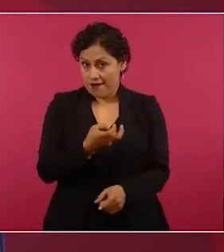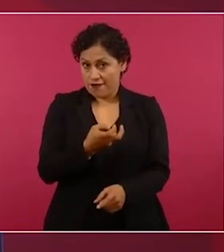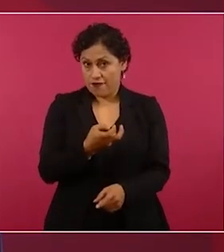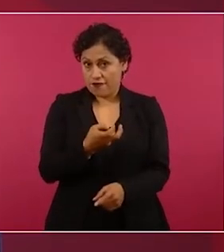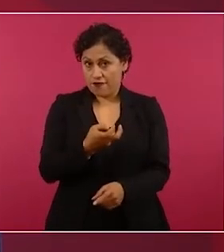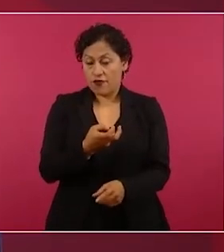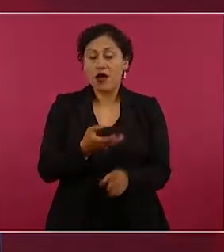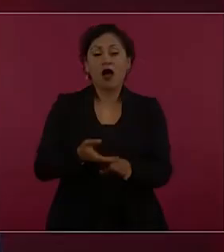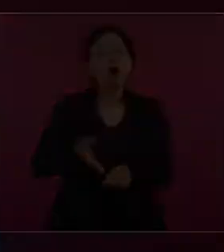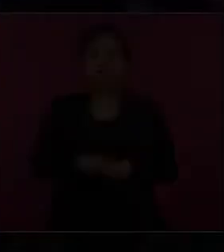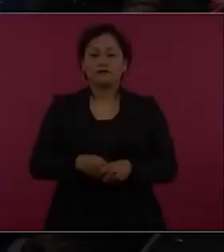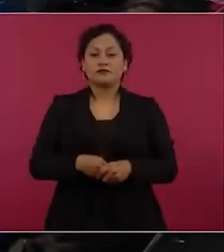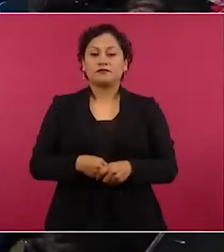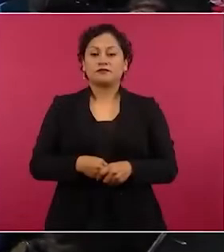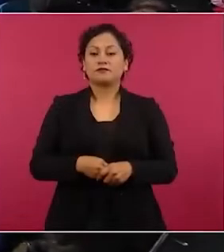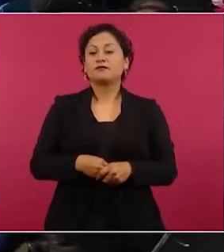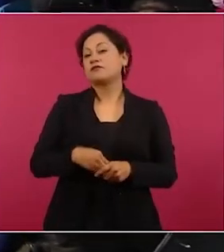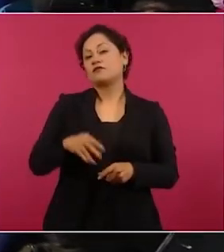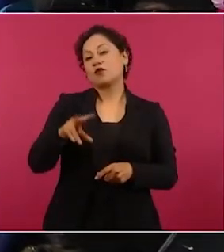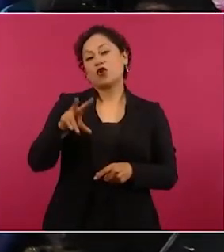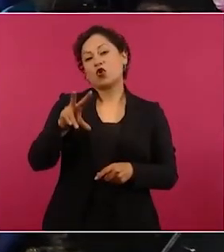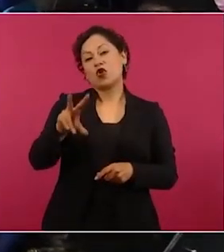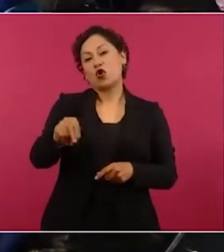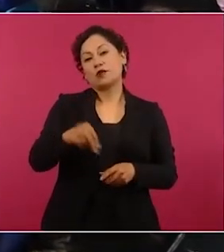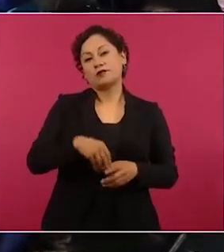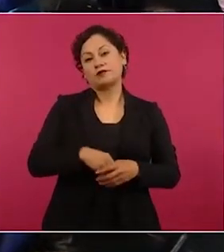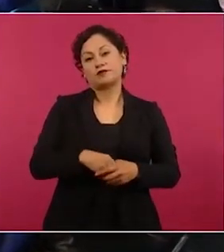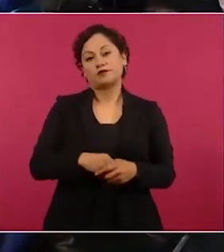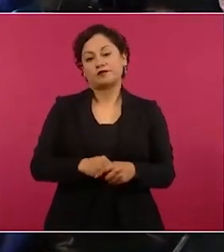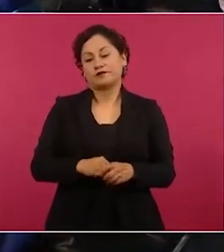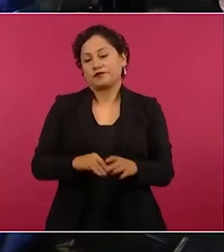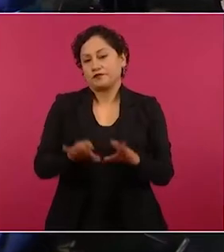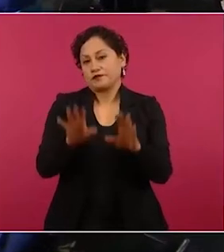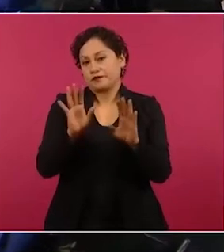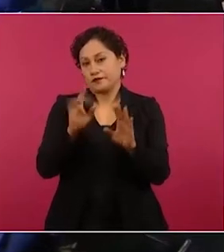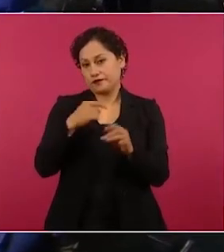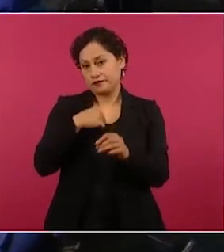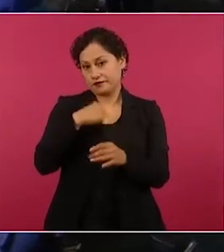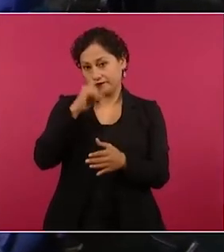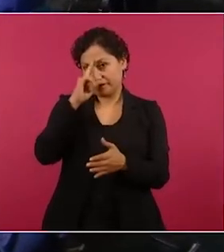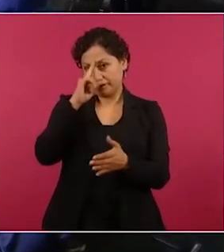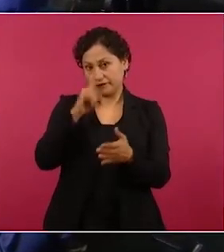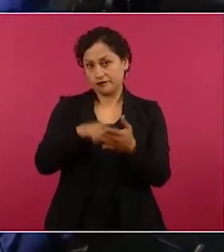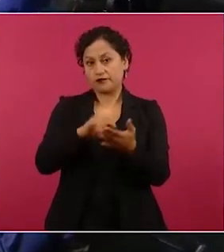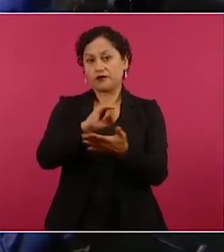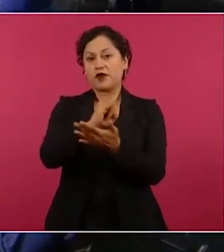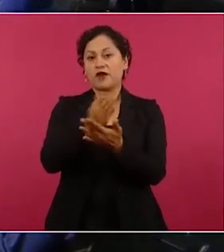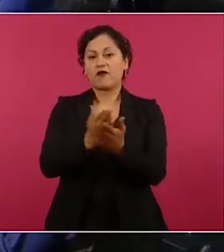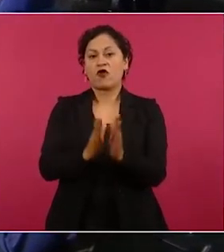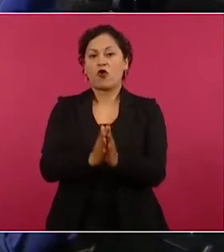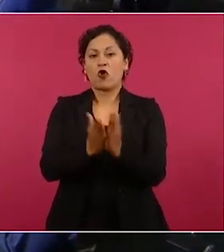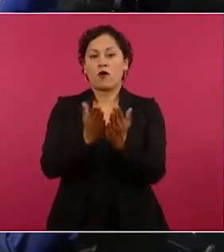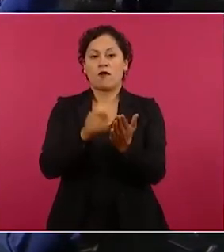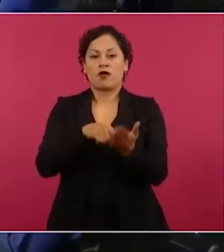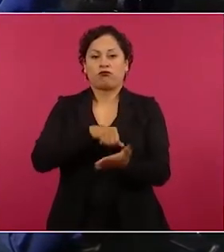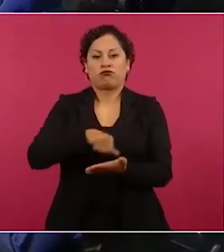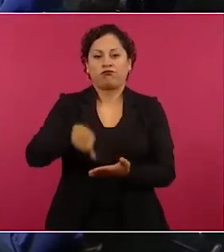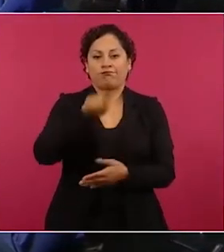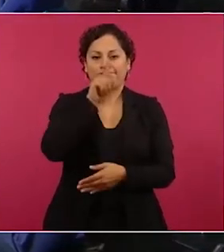tortura. Lo que esté en el informe, yo creo que eso no está atestado, es que